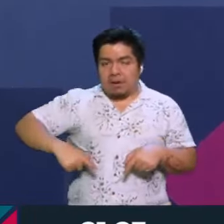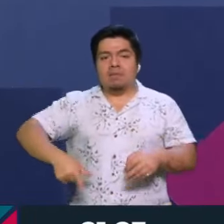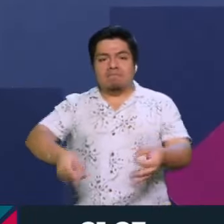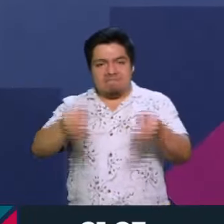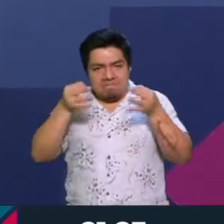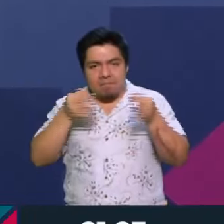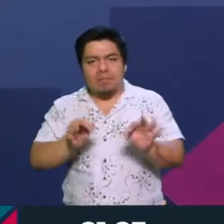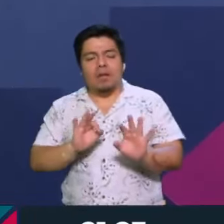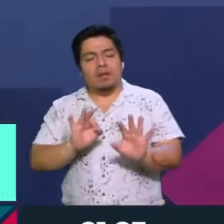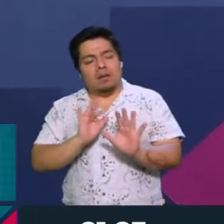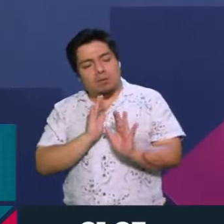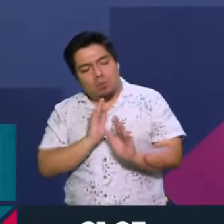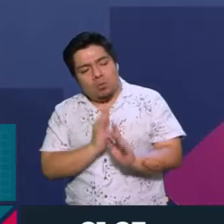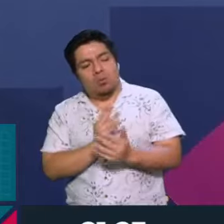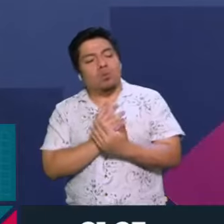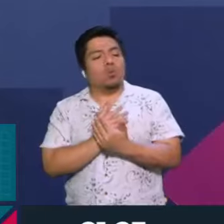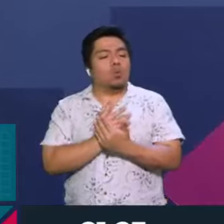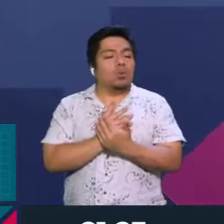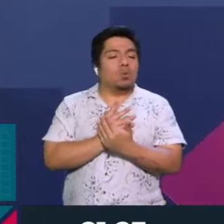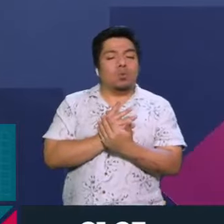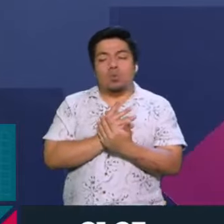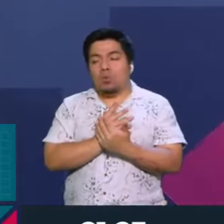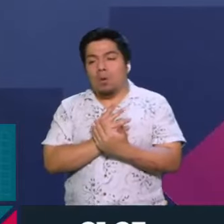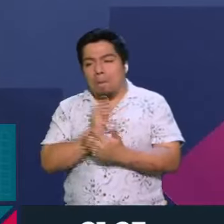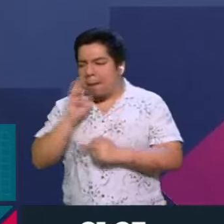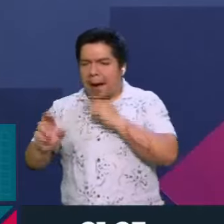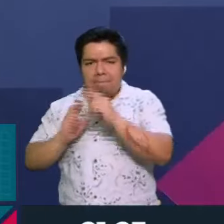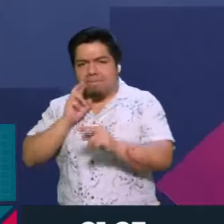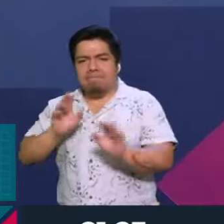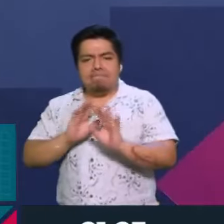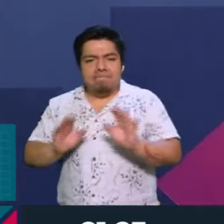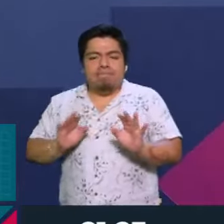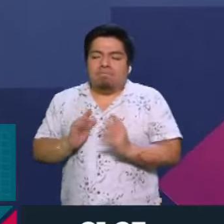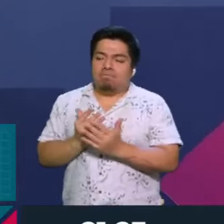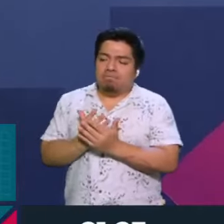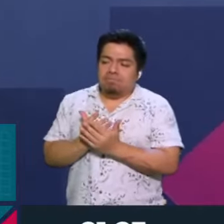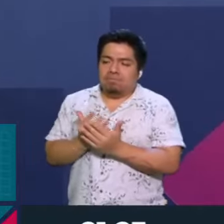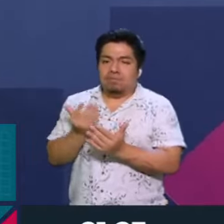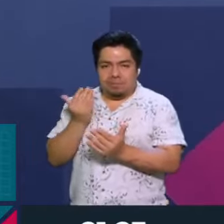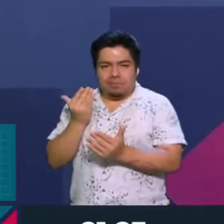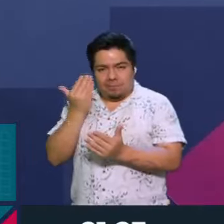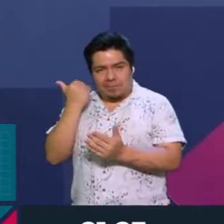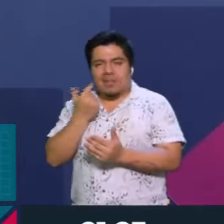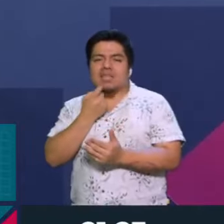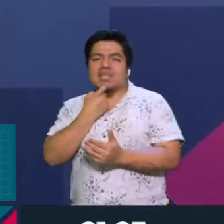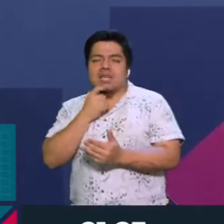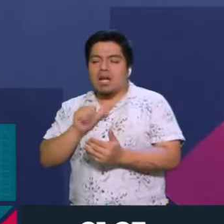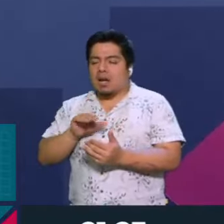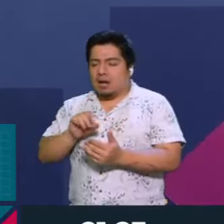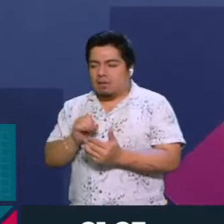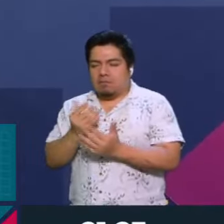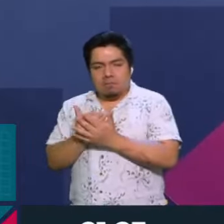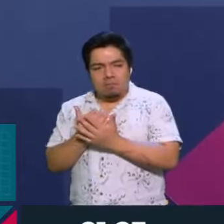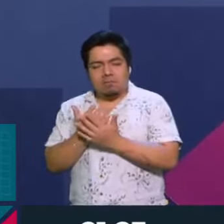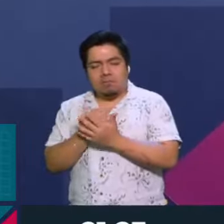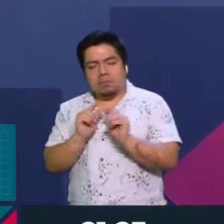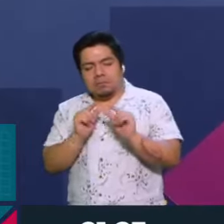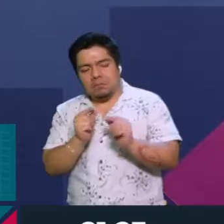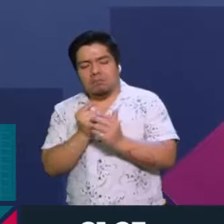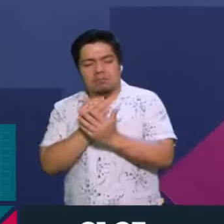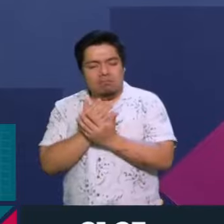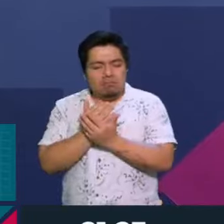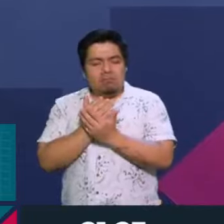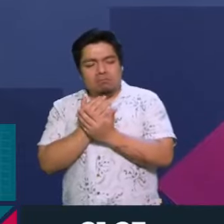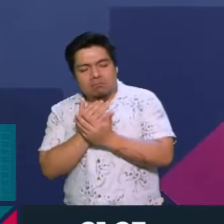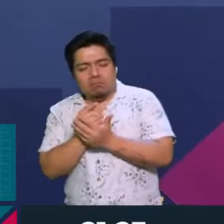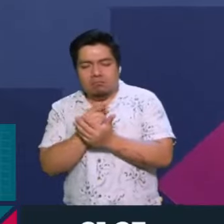esperó la prudencia, y si hubiera habido algún conflicto, hubieran esperado más, como en su momento lo hizo López Obrador. Pero dada la contundencia, y que